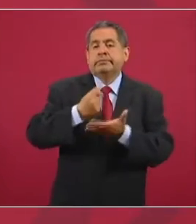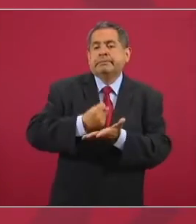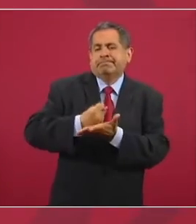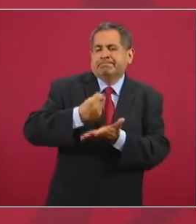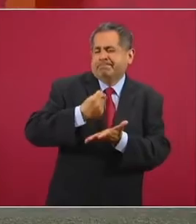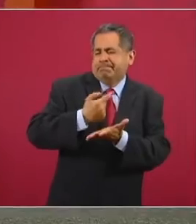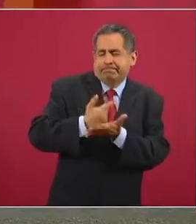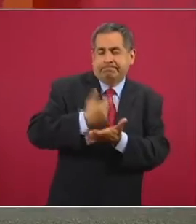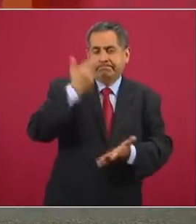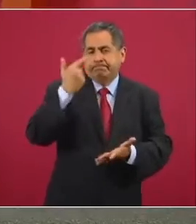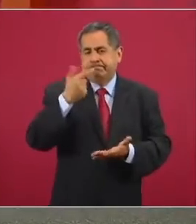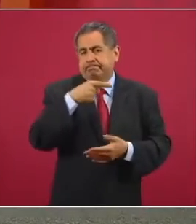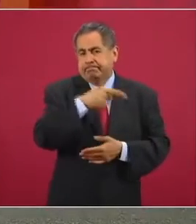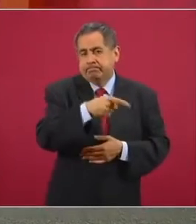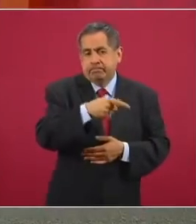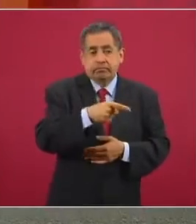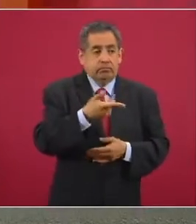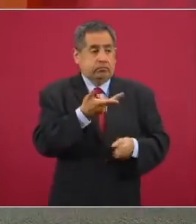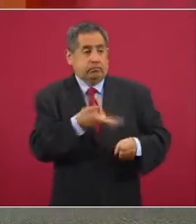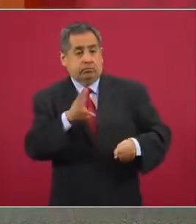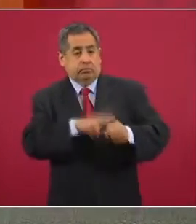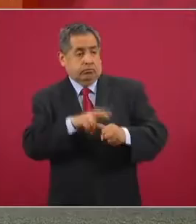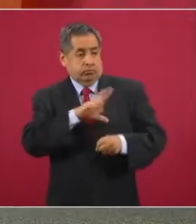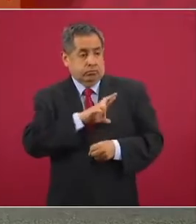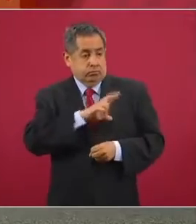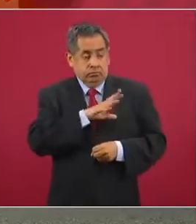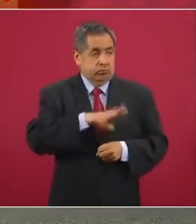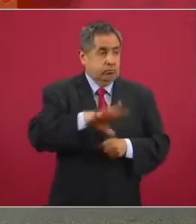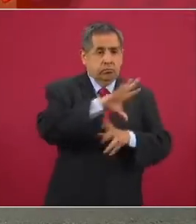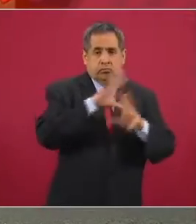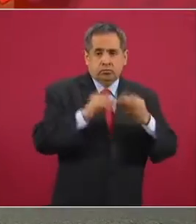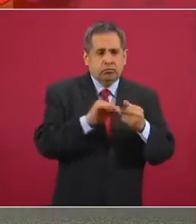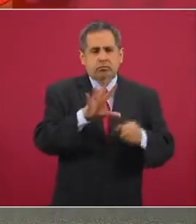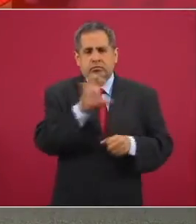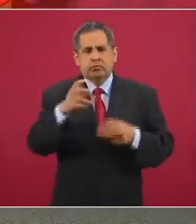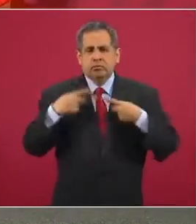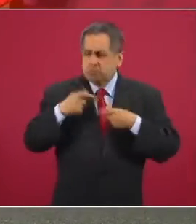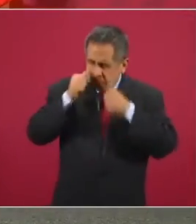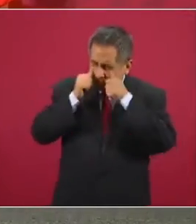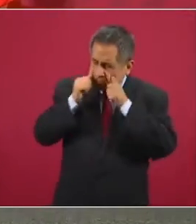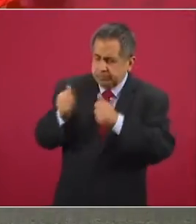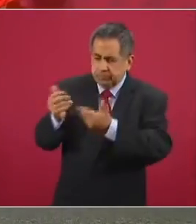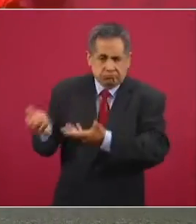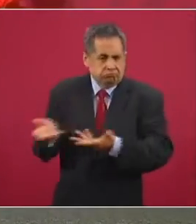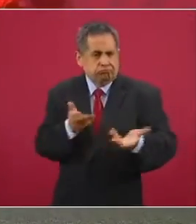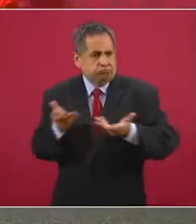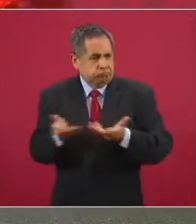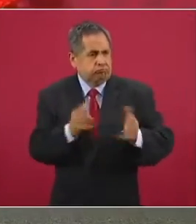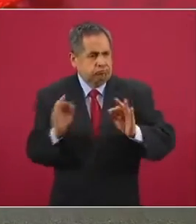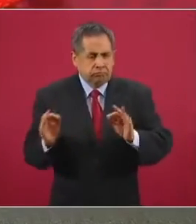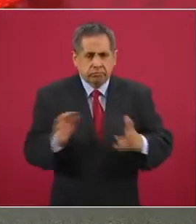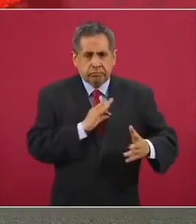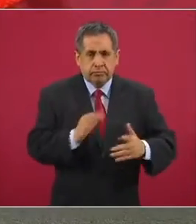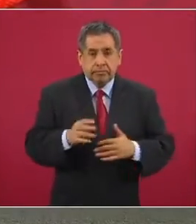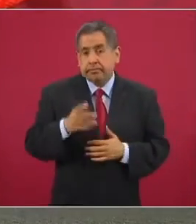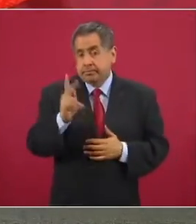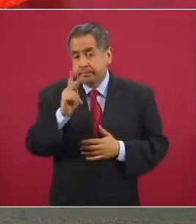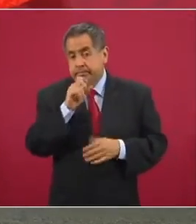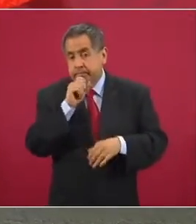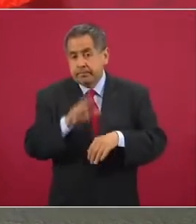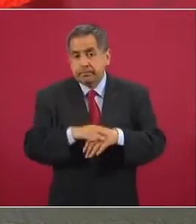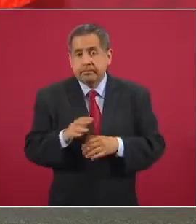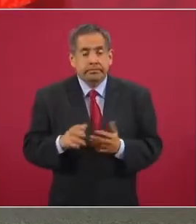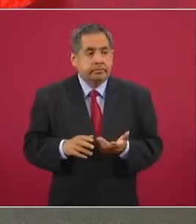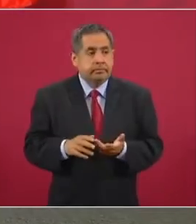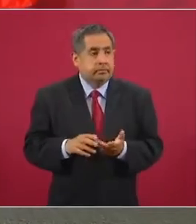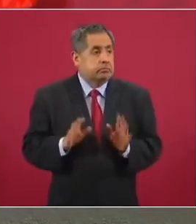todos los hospitales privados. Entonces, como también no tienen ya la